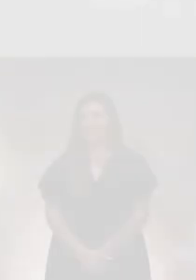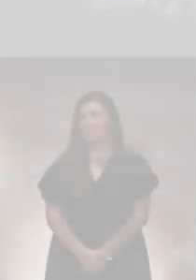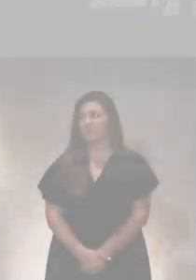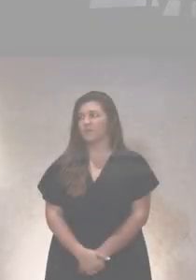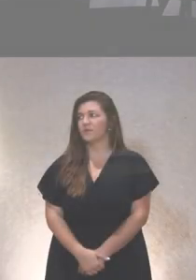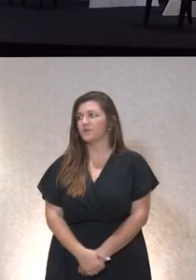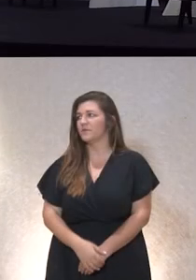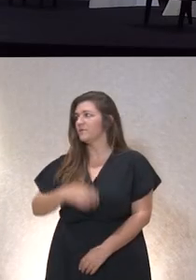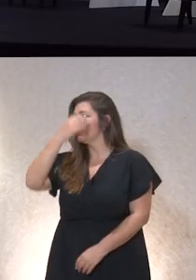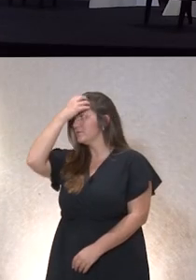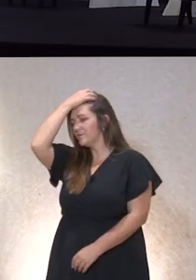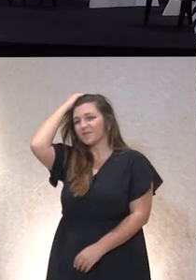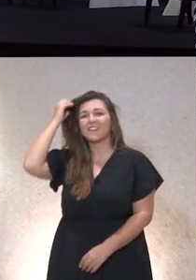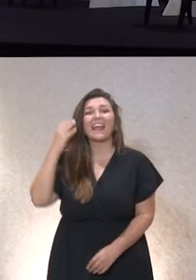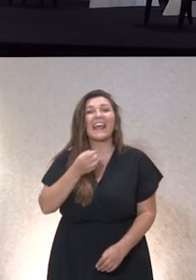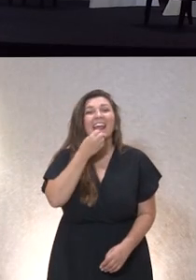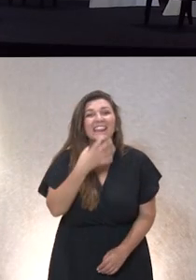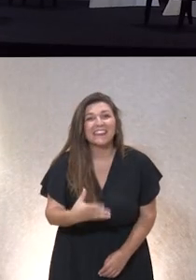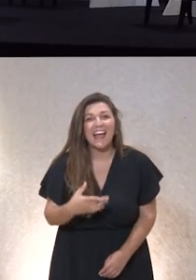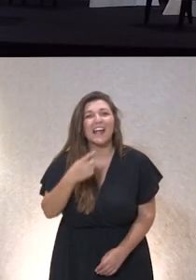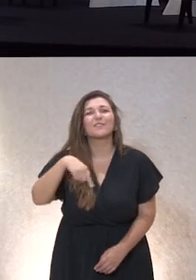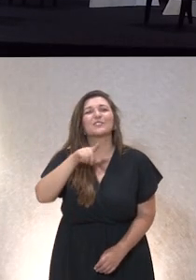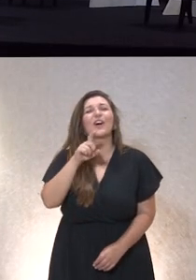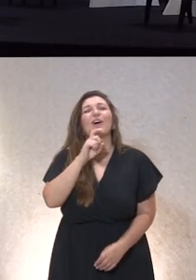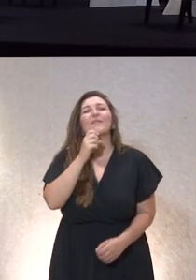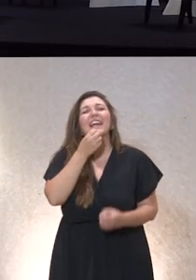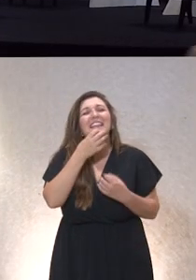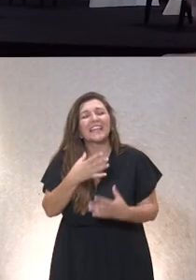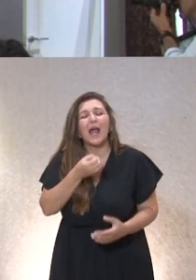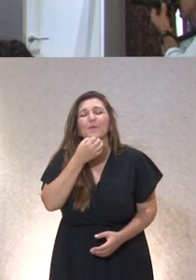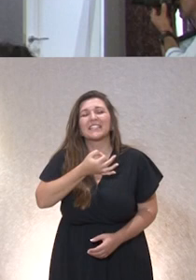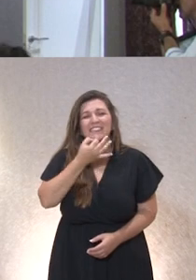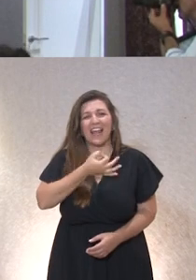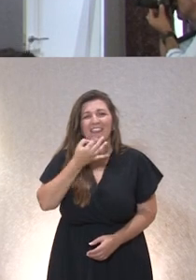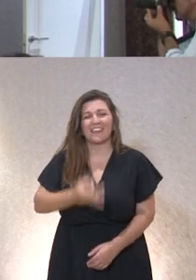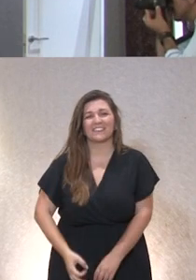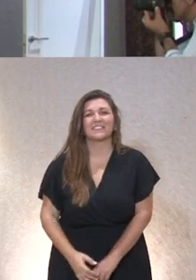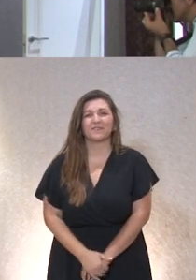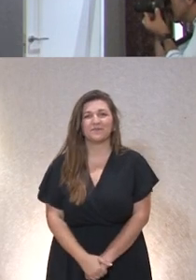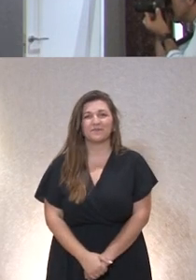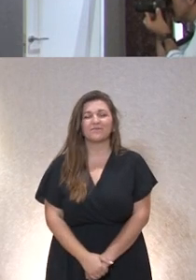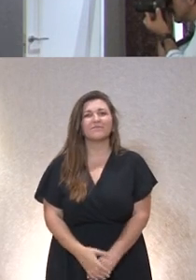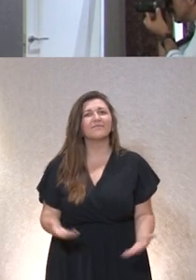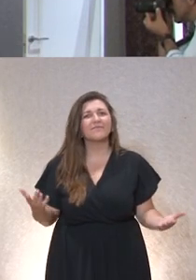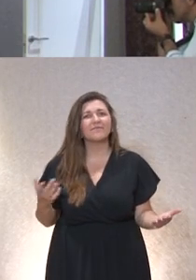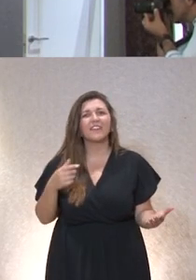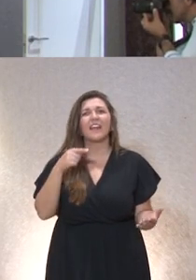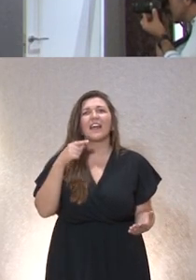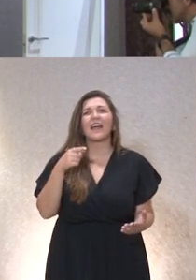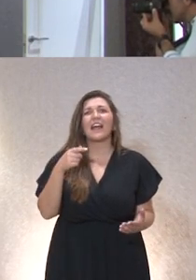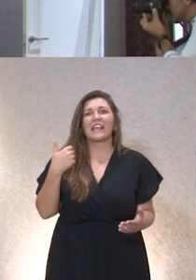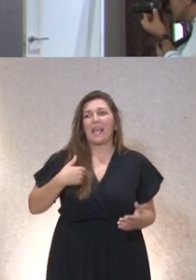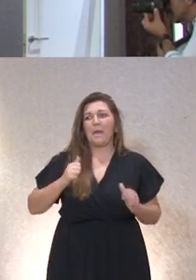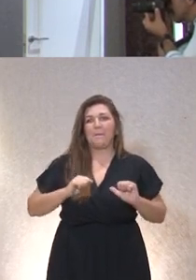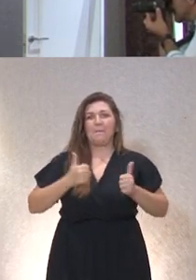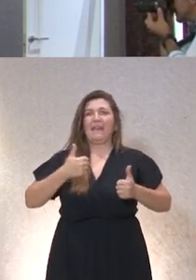¿Qué tal? ¿Qué tal? ¿Cómo estáis? ¿Cómo estáis? Buenas tardes. ¿Cómo cuesta ponerse en marcha